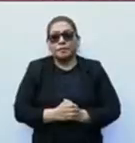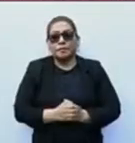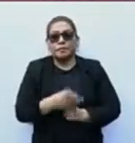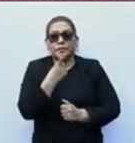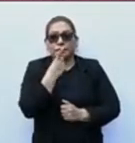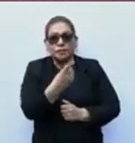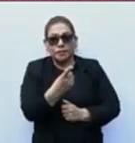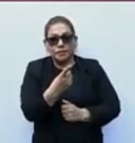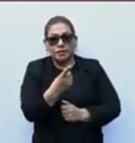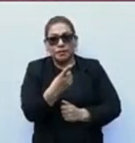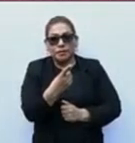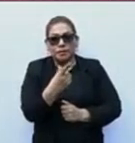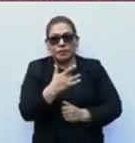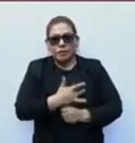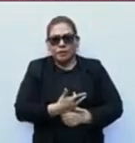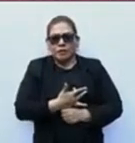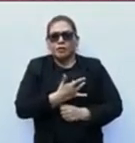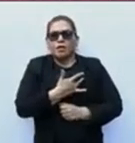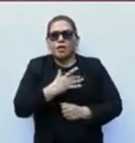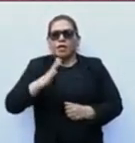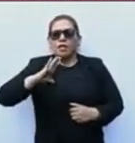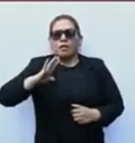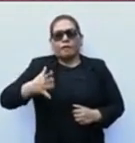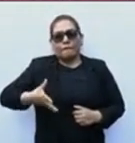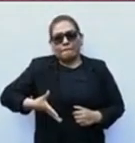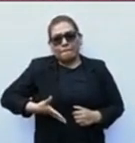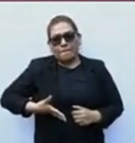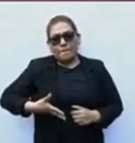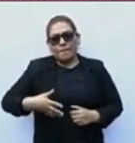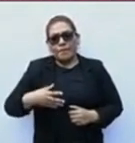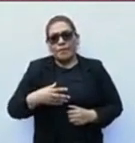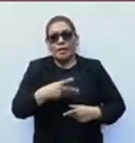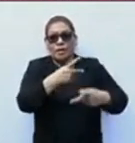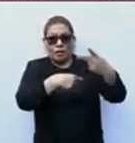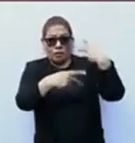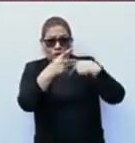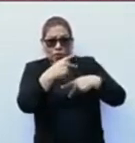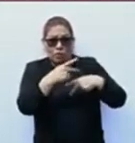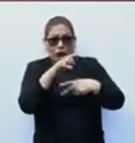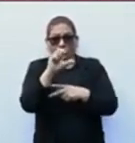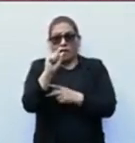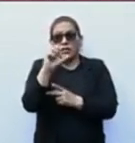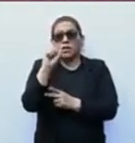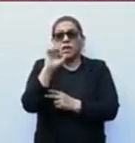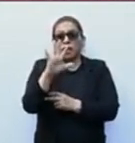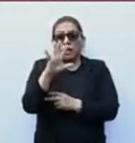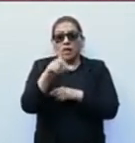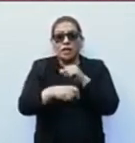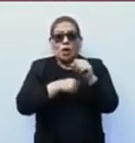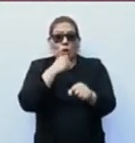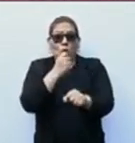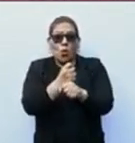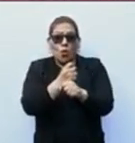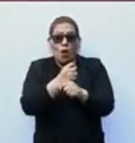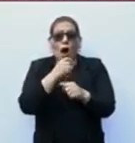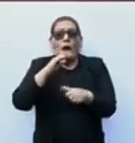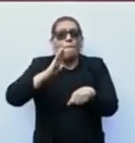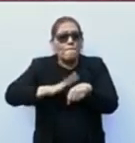Ustedes se tienen que sentir muy orgullosos de llegar a sus 65 años o más,